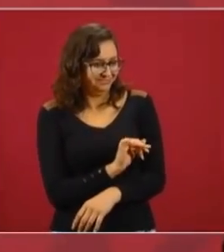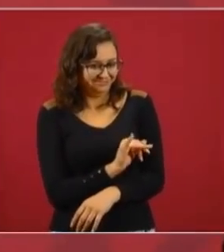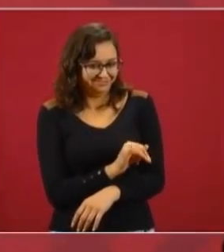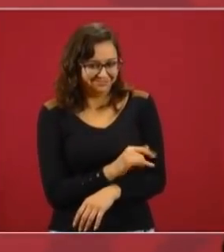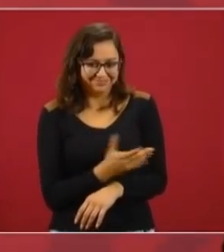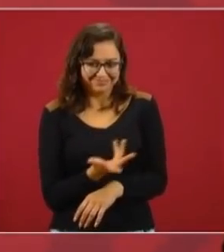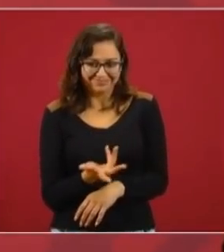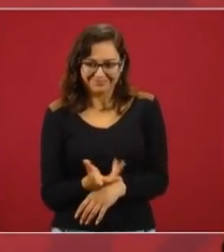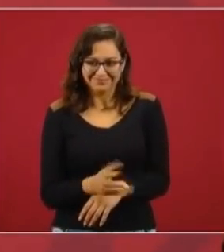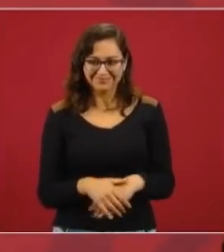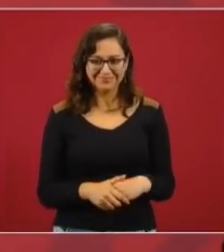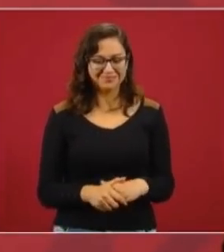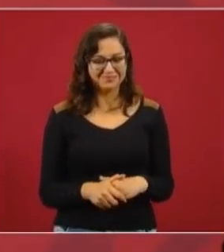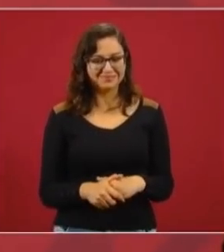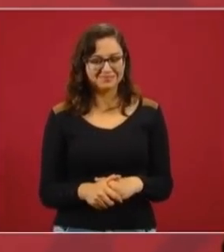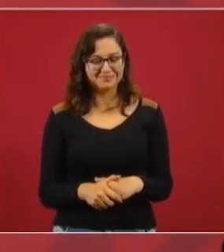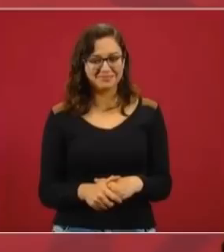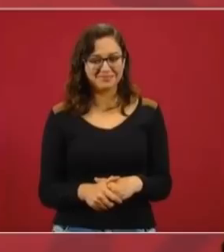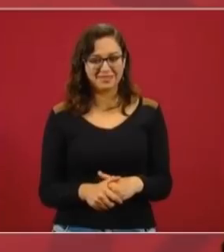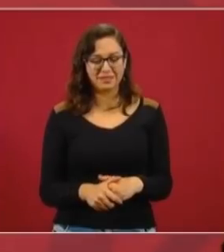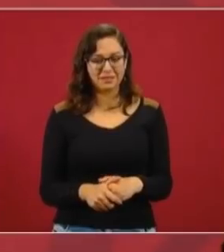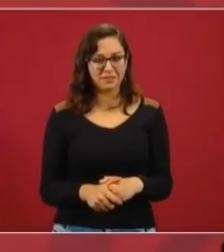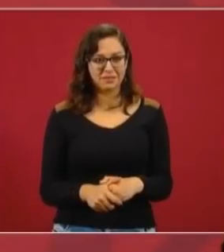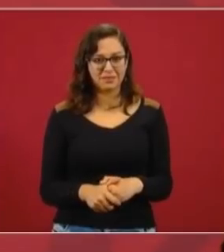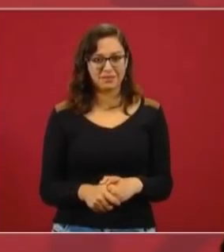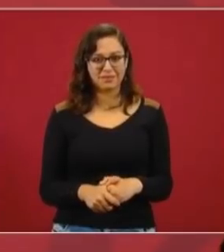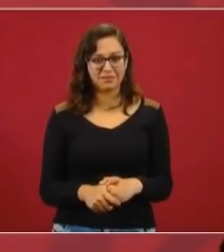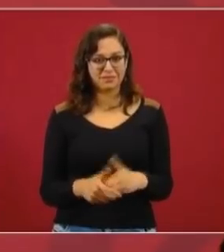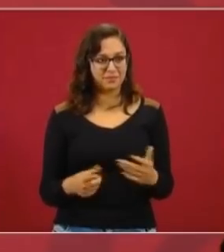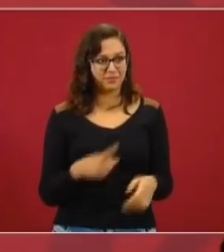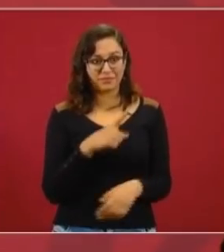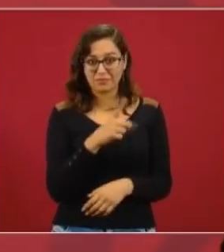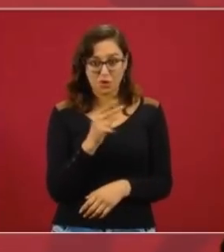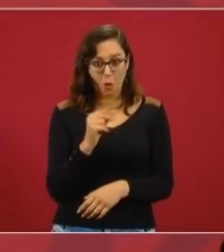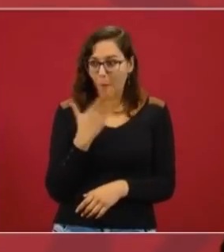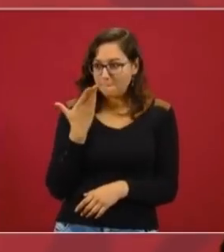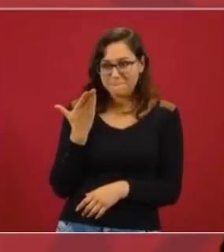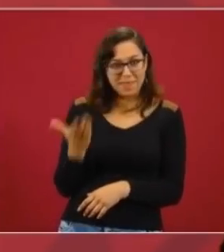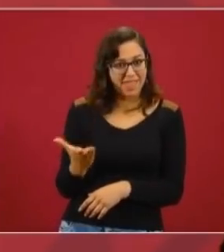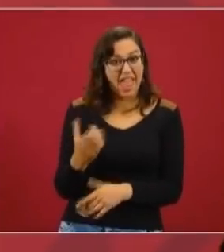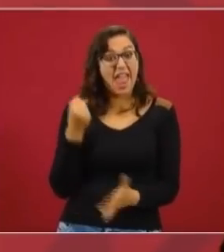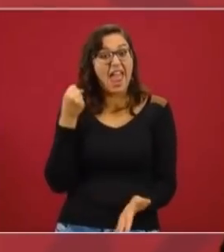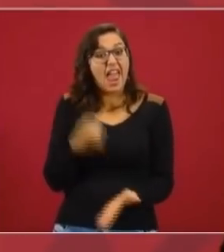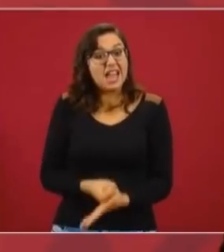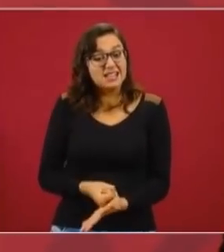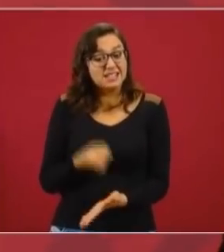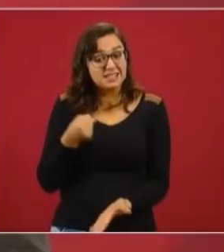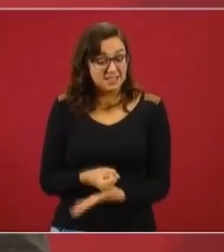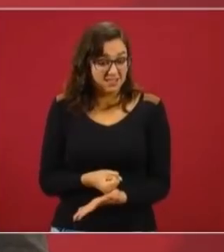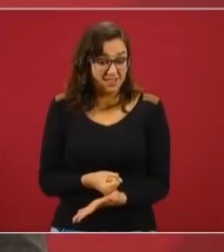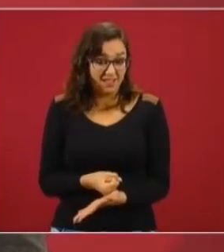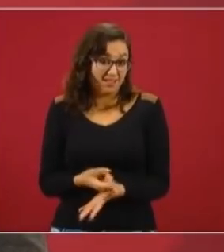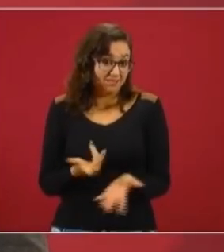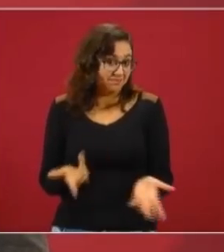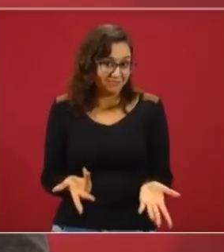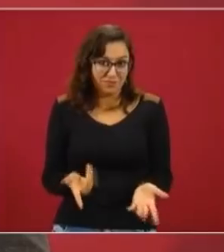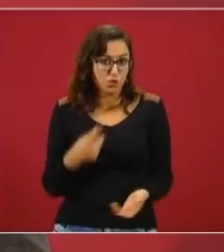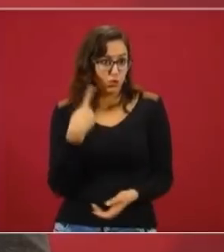pues es una exigencia, una demanda que ellos tienen,